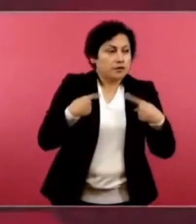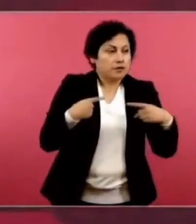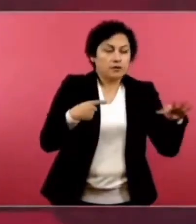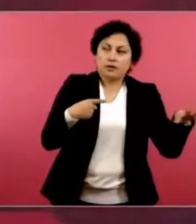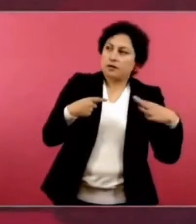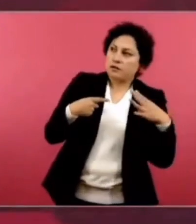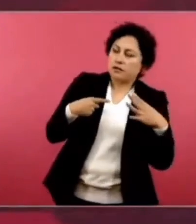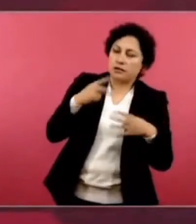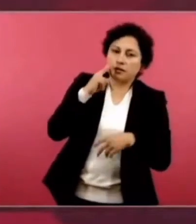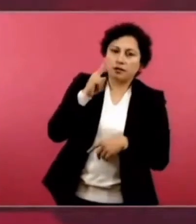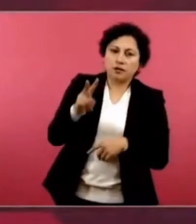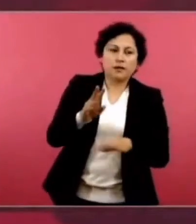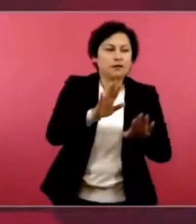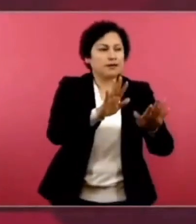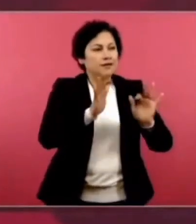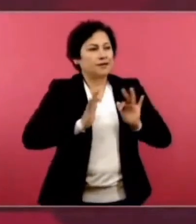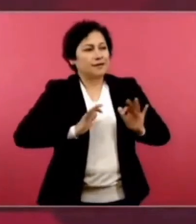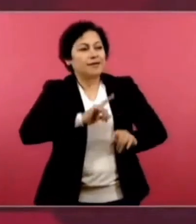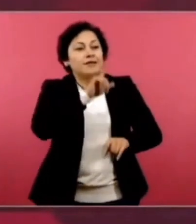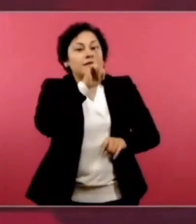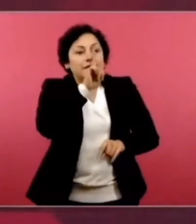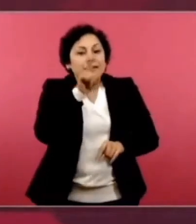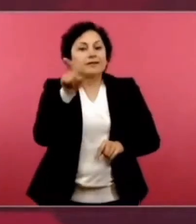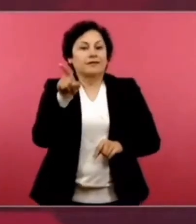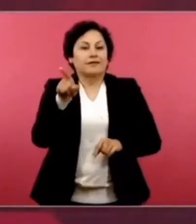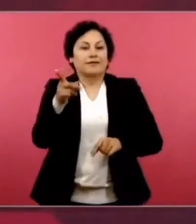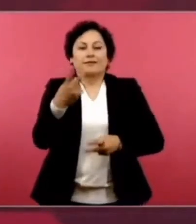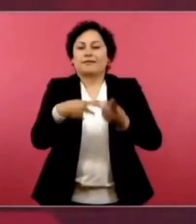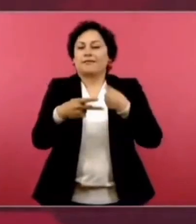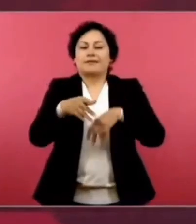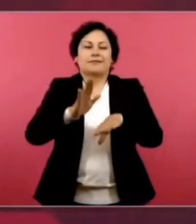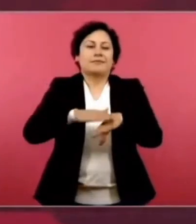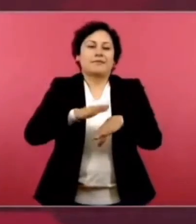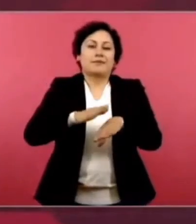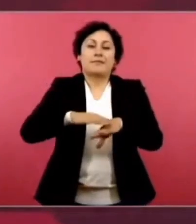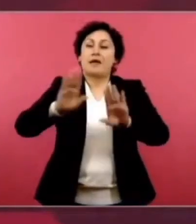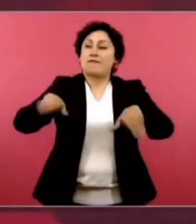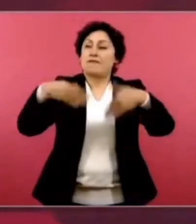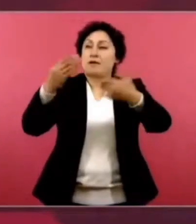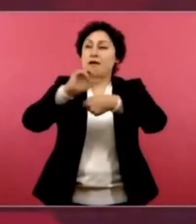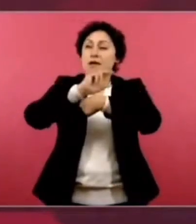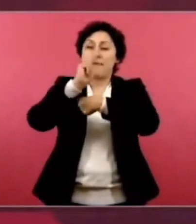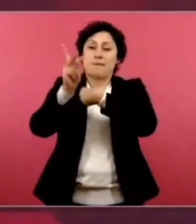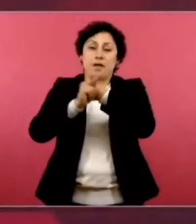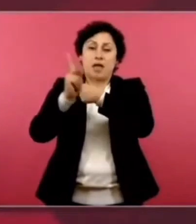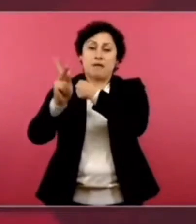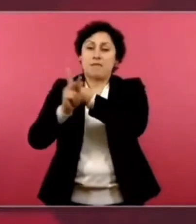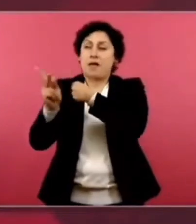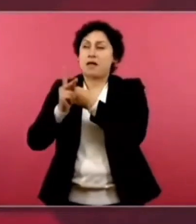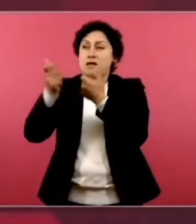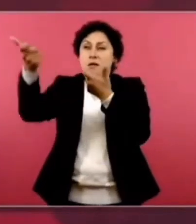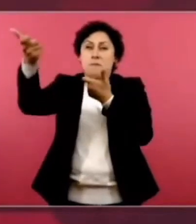de que se iba a producir muchísimo, que iba a llegar inversión extranjera a raudales